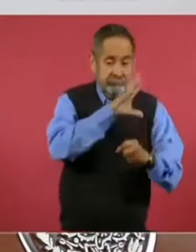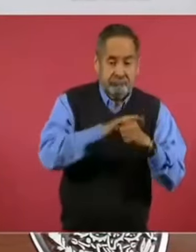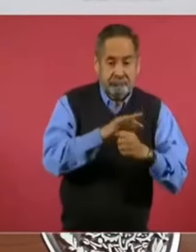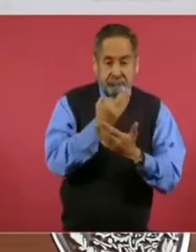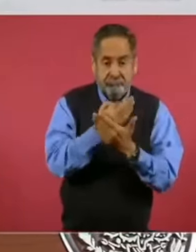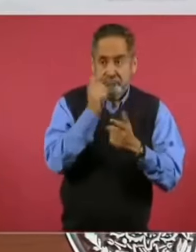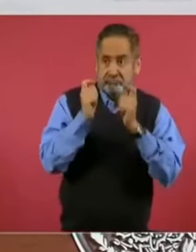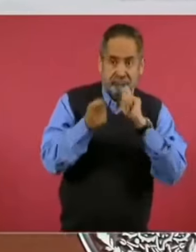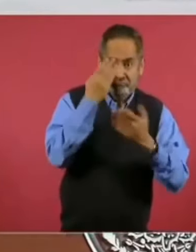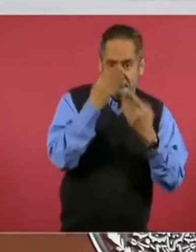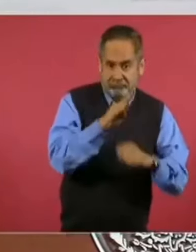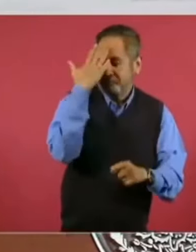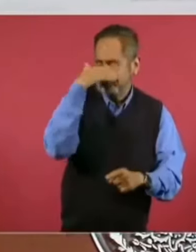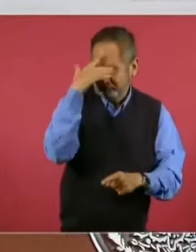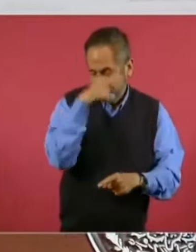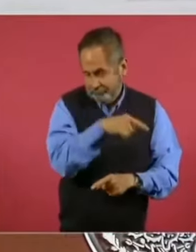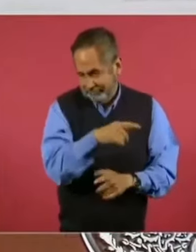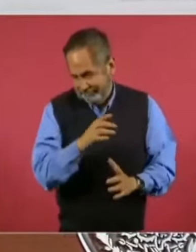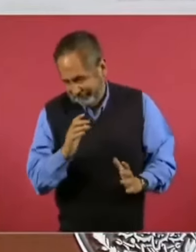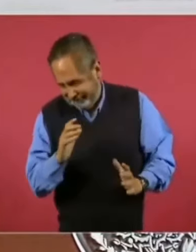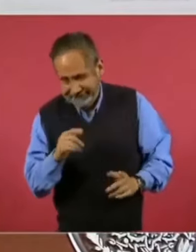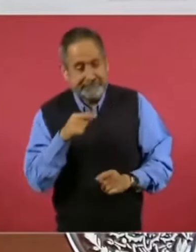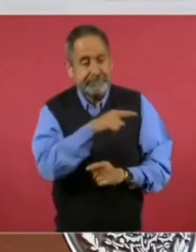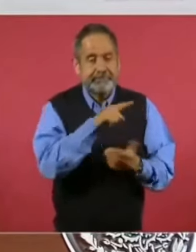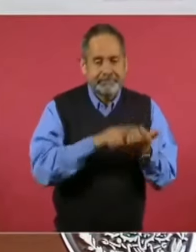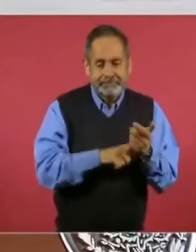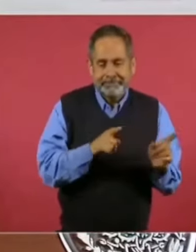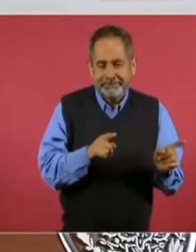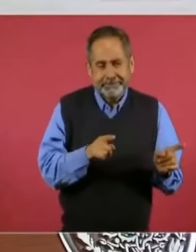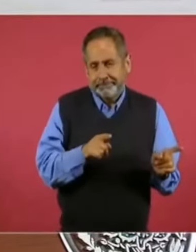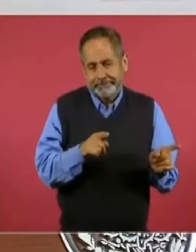y otros asuntos,